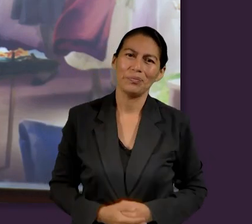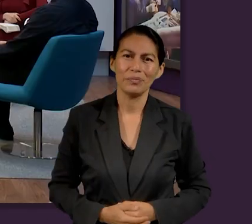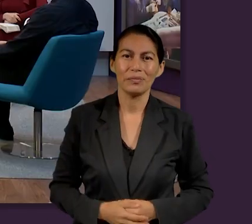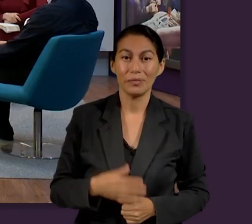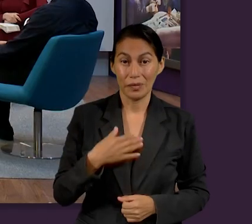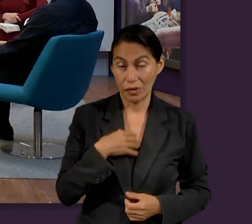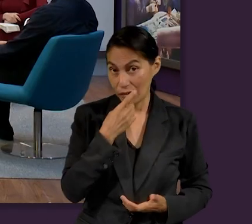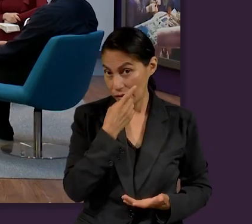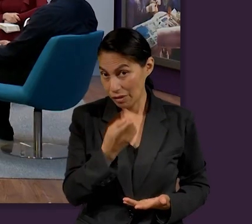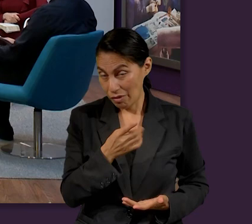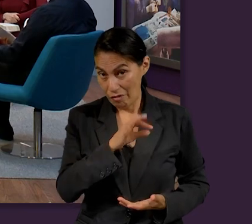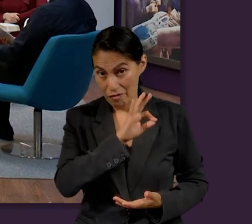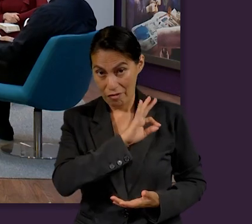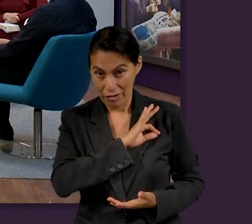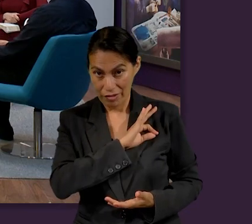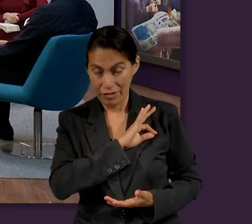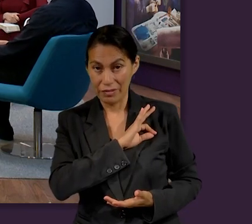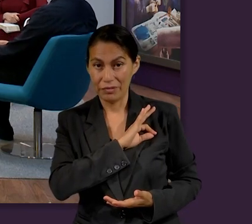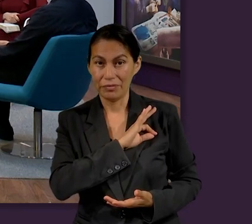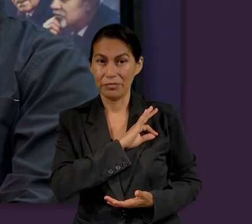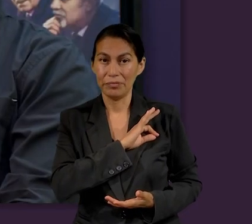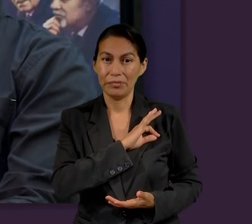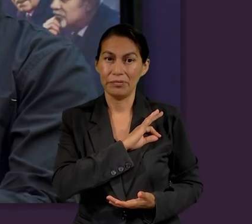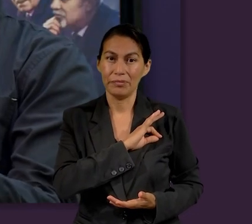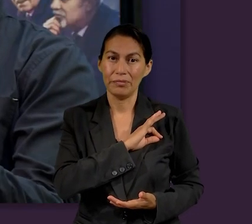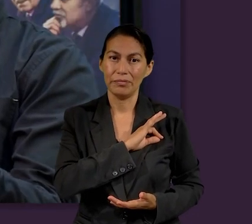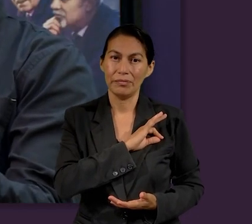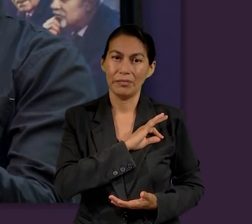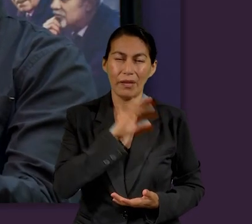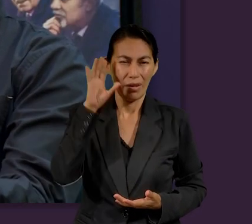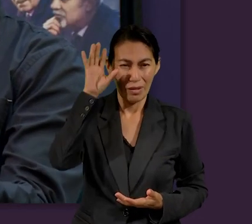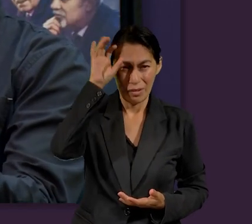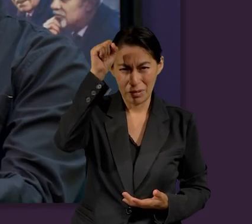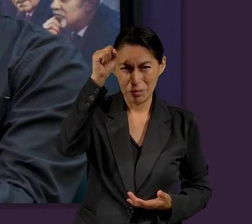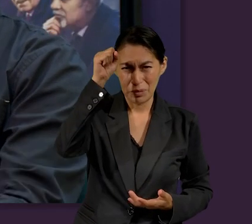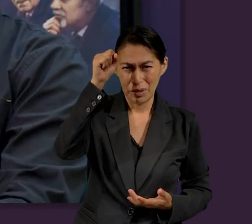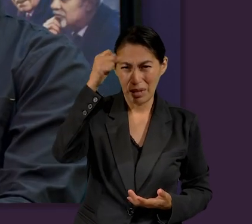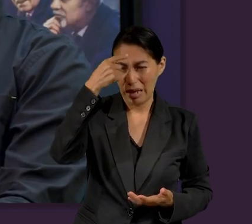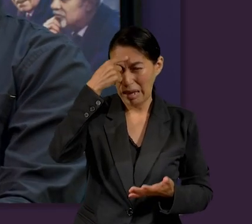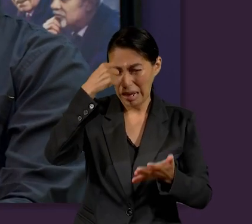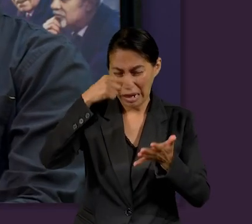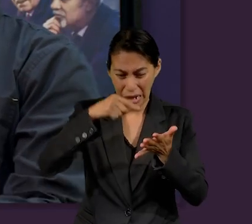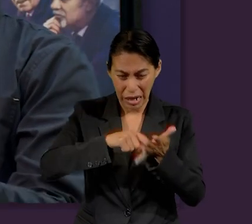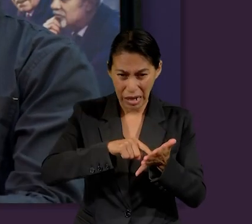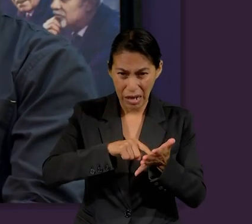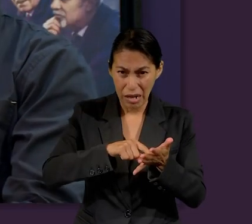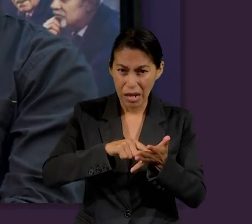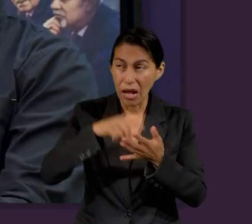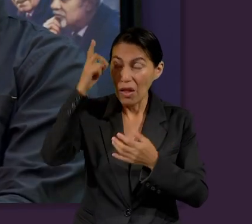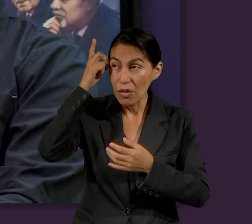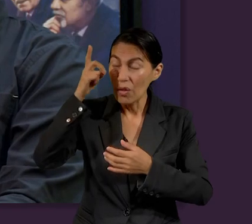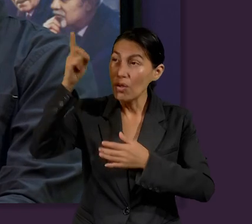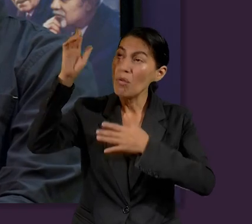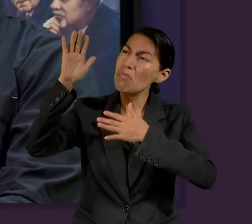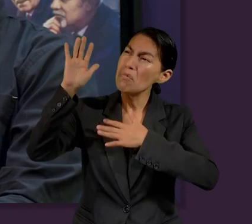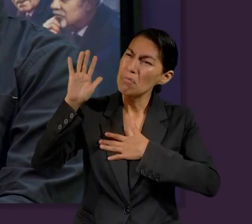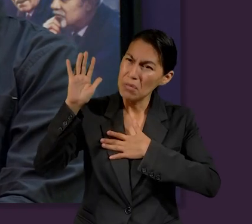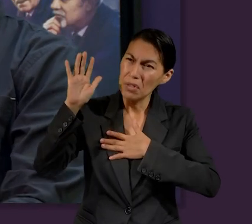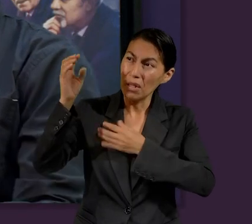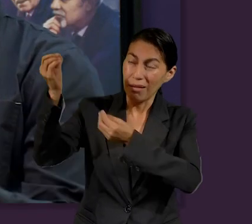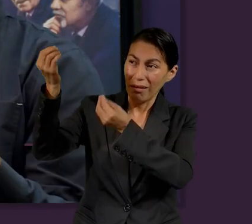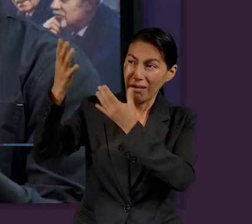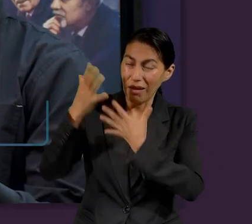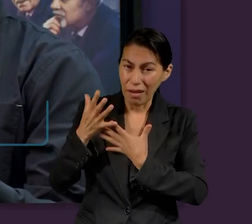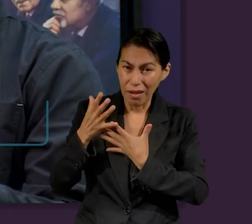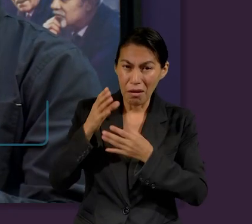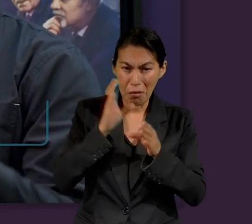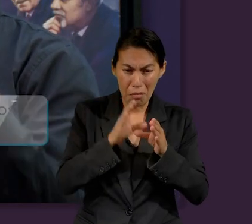lo diría en la fe, comparto los dos conceptos, mis compañeras, comparto también el concepto de la fe, el de creer en las promesas que el Señor nos ha dado y